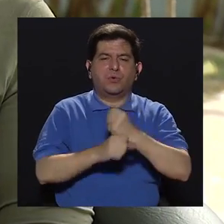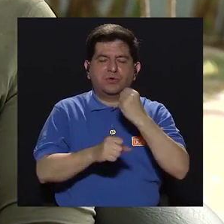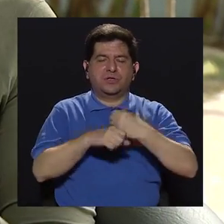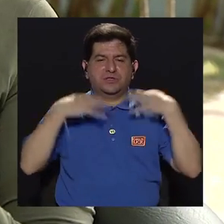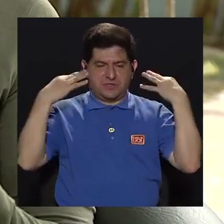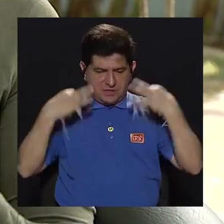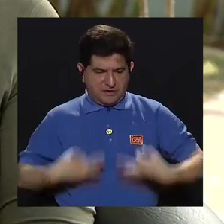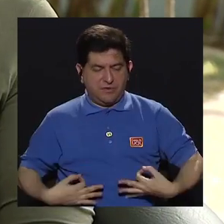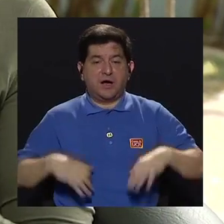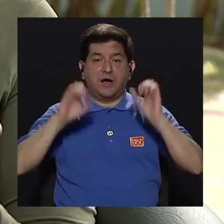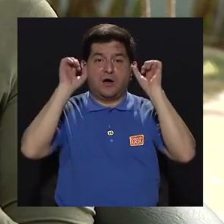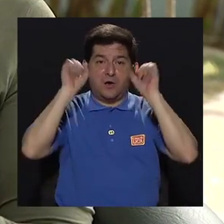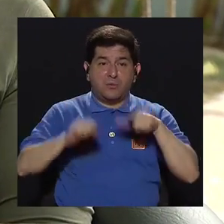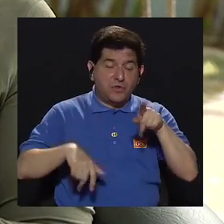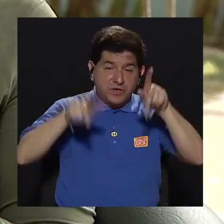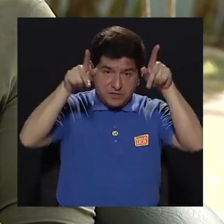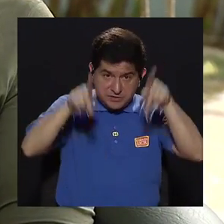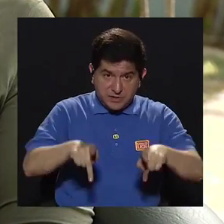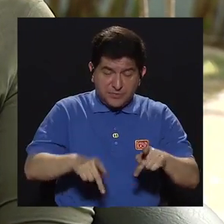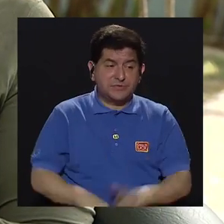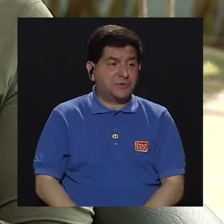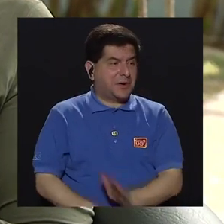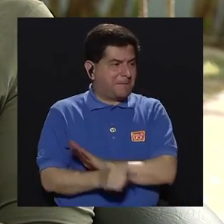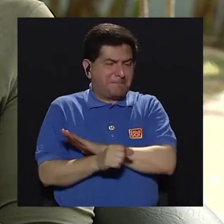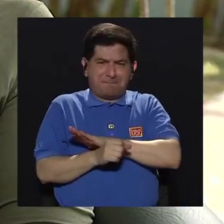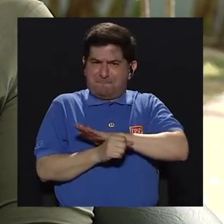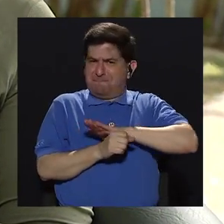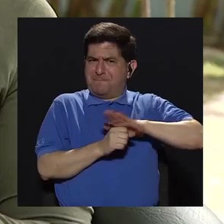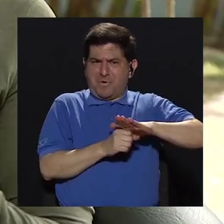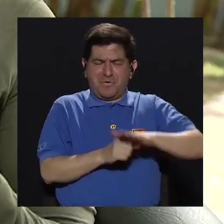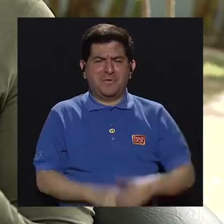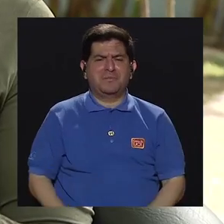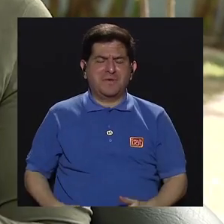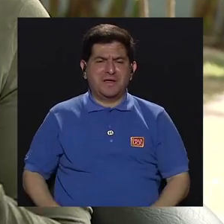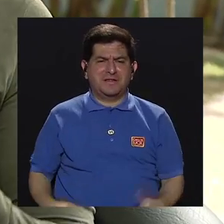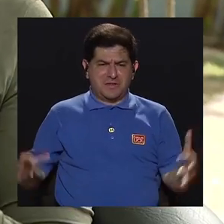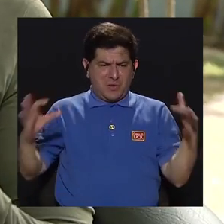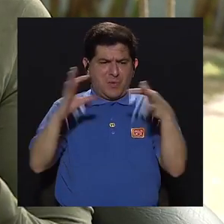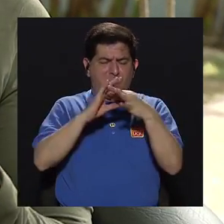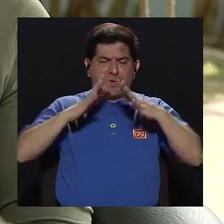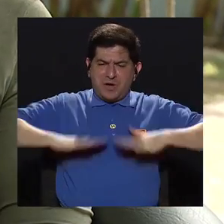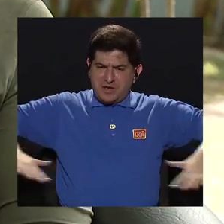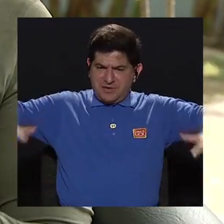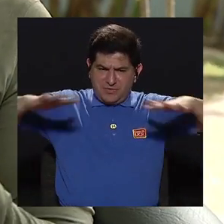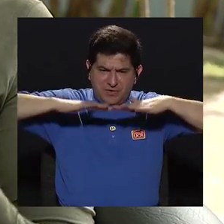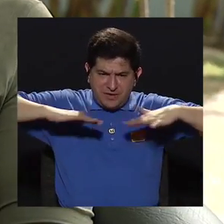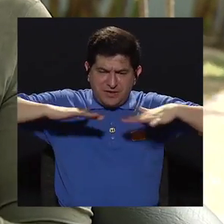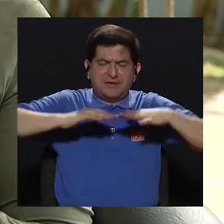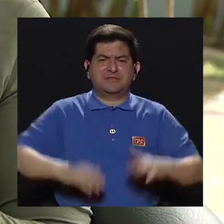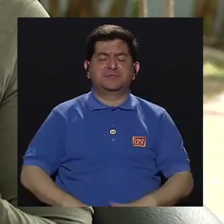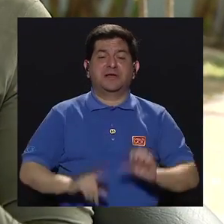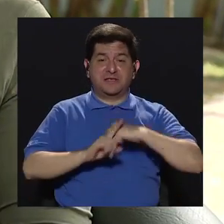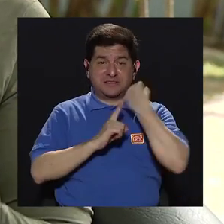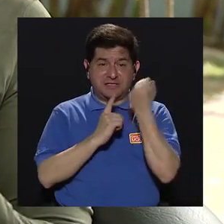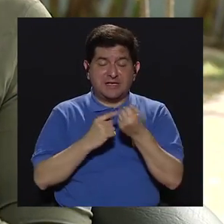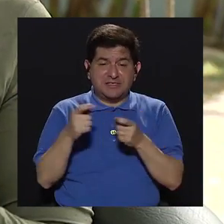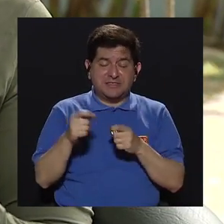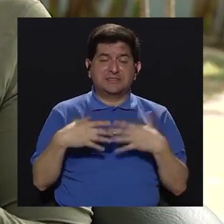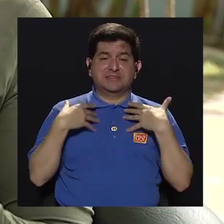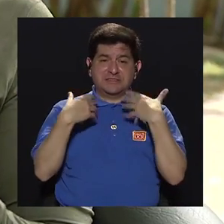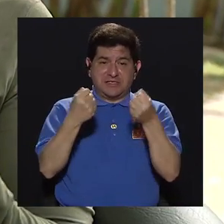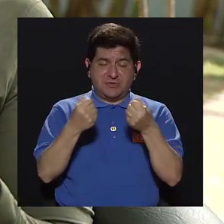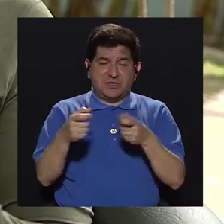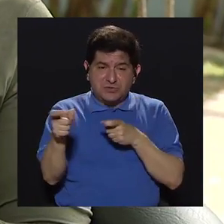trabajo físico, para que pueda ser una persona totalmente acorde al medio en que esté, a las situaciones de salud que estén